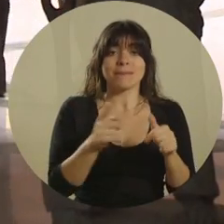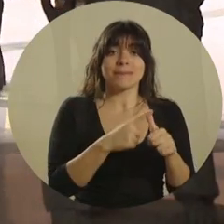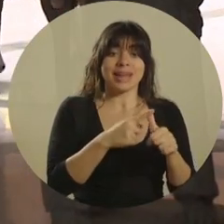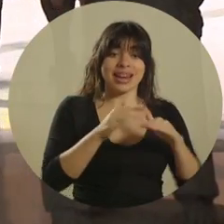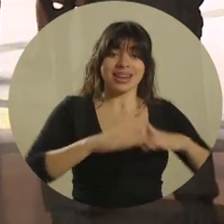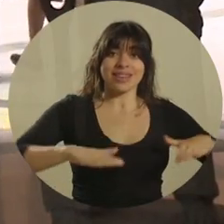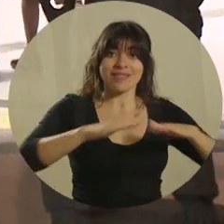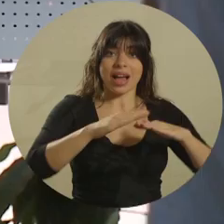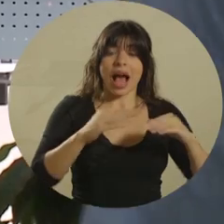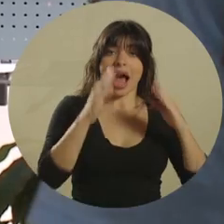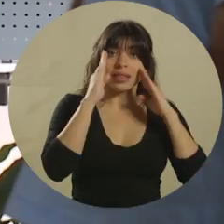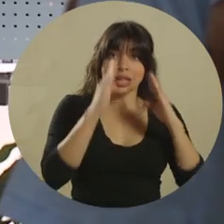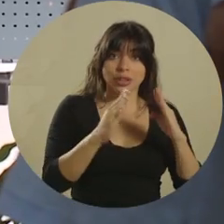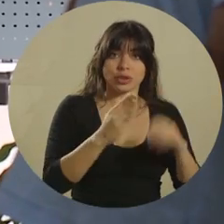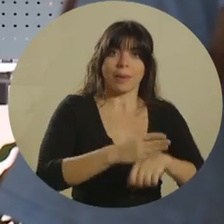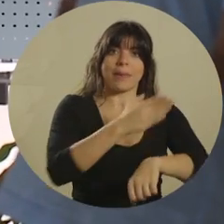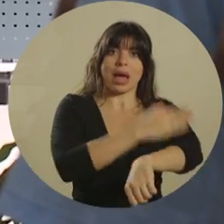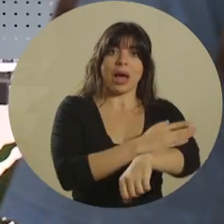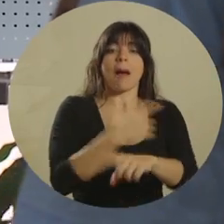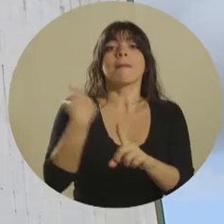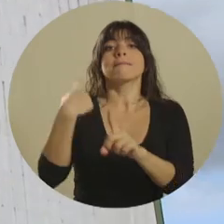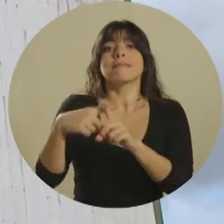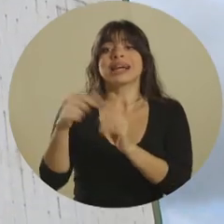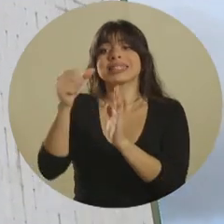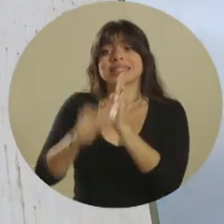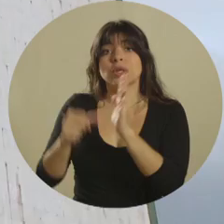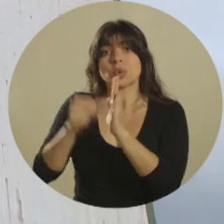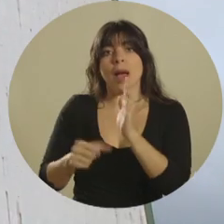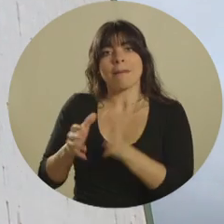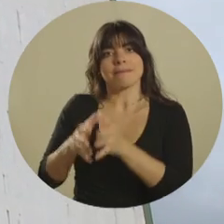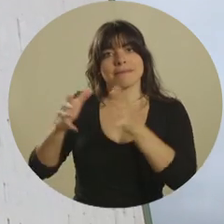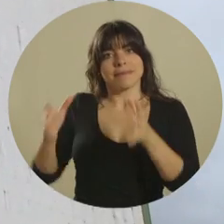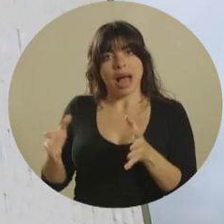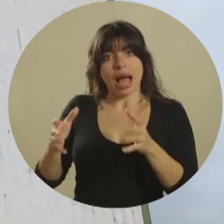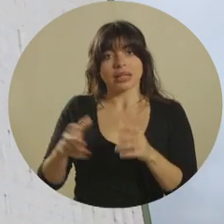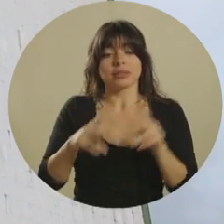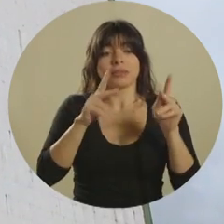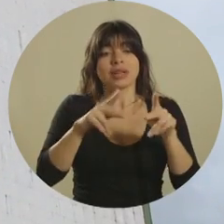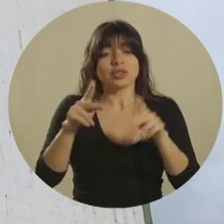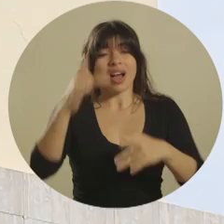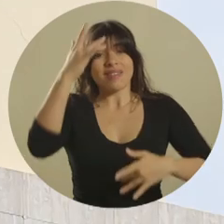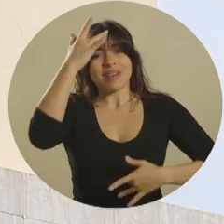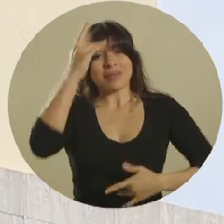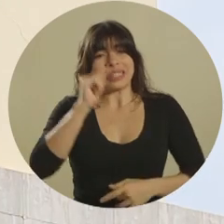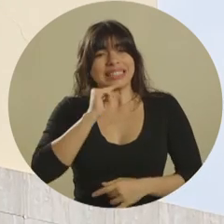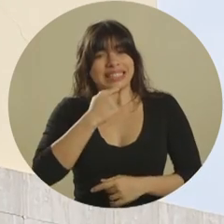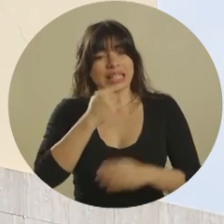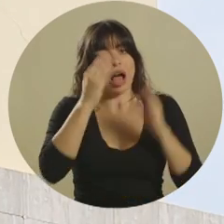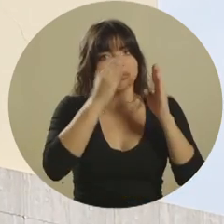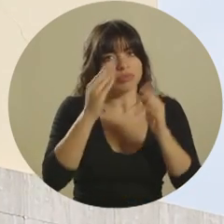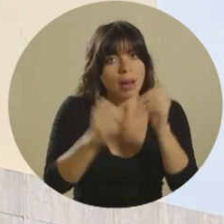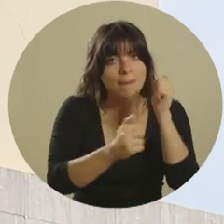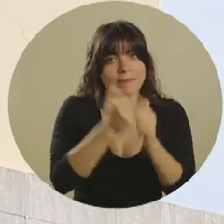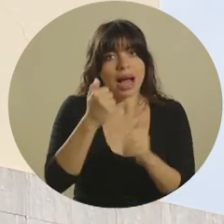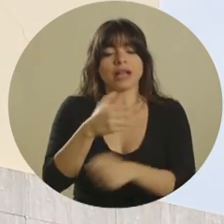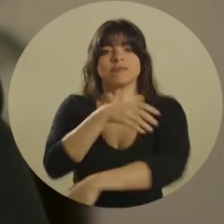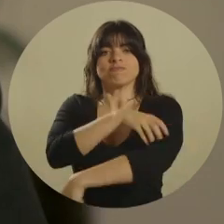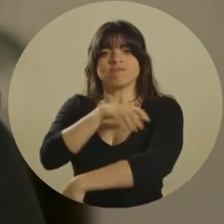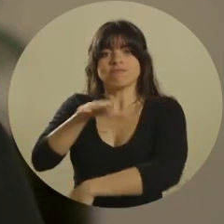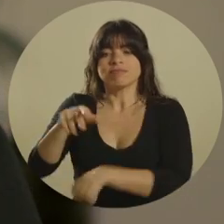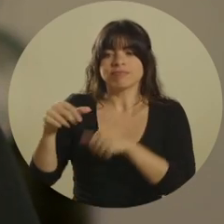nivel primario de atención y a su vez habrá un aumento en el número de cirugías, atención a enfermedades crónicas y un